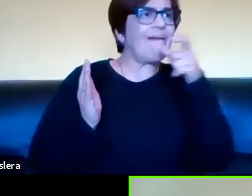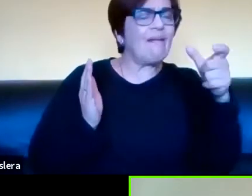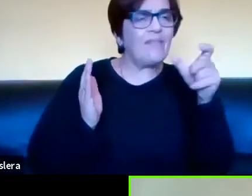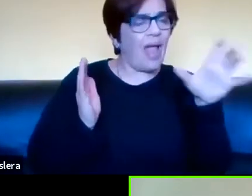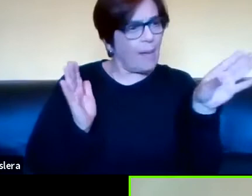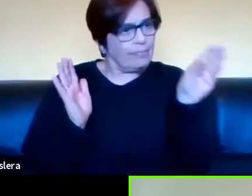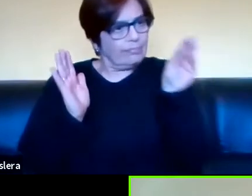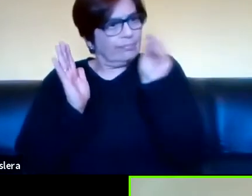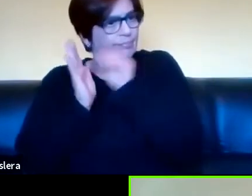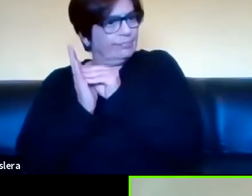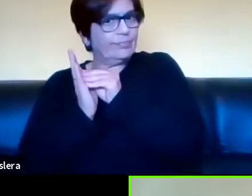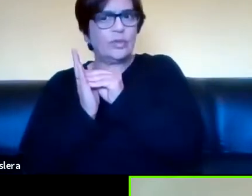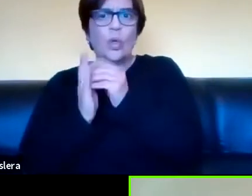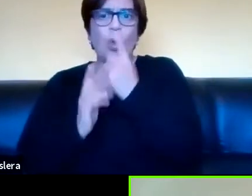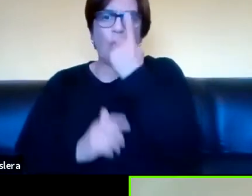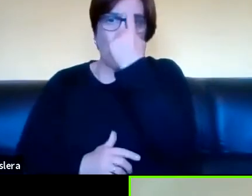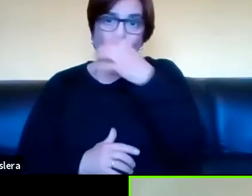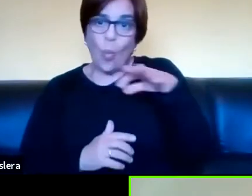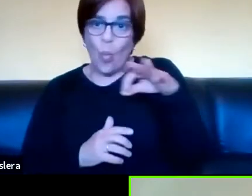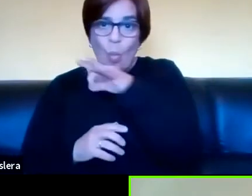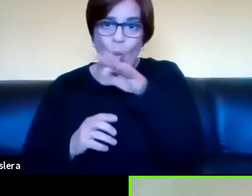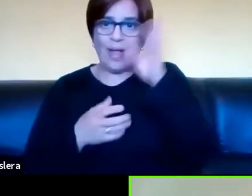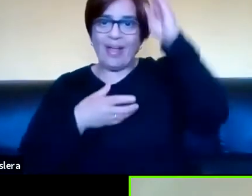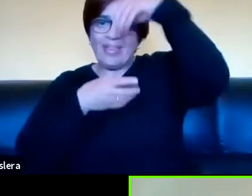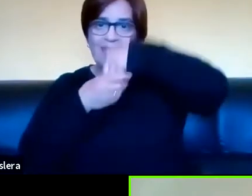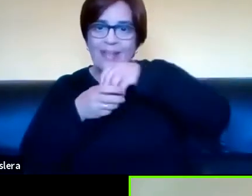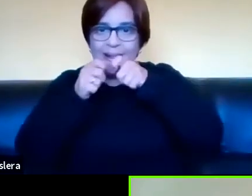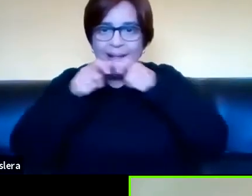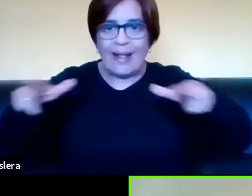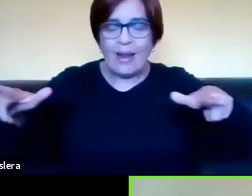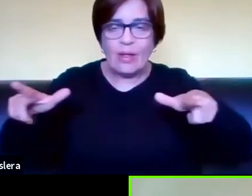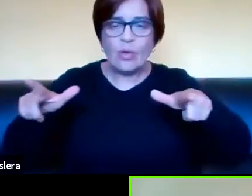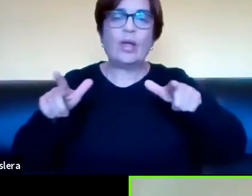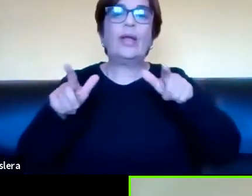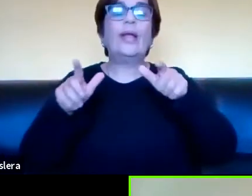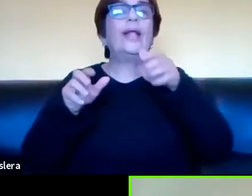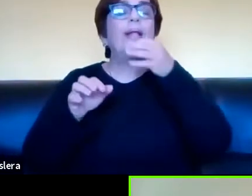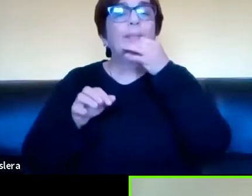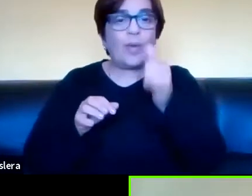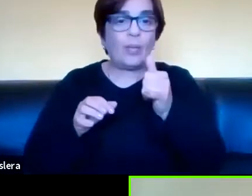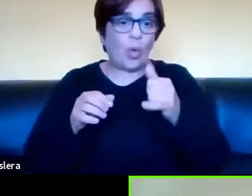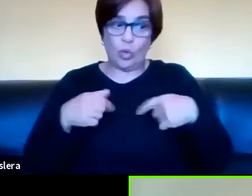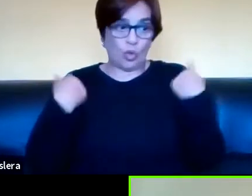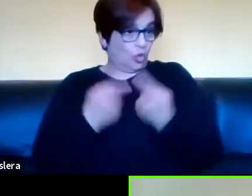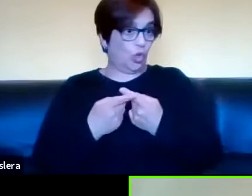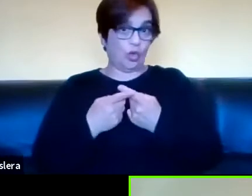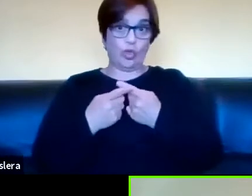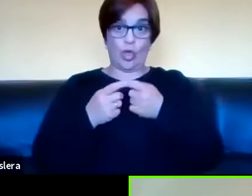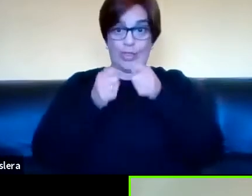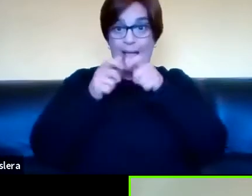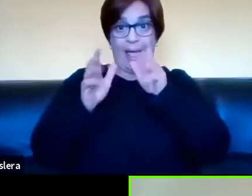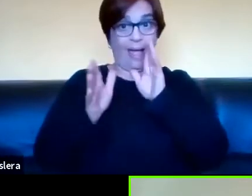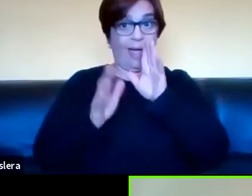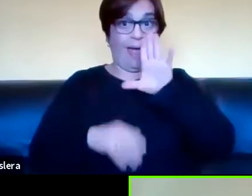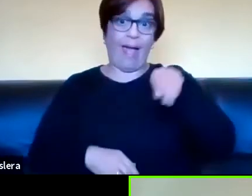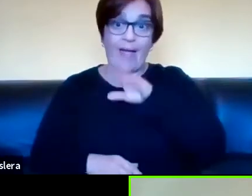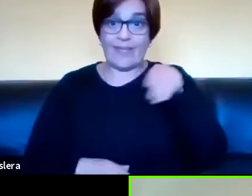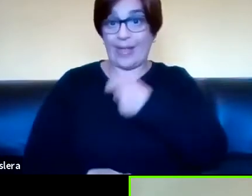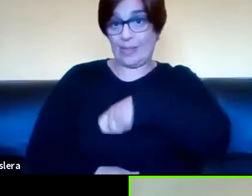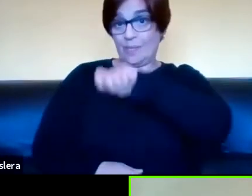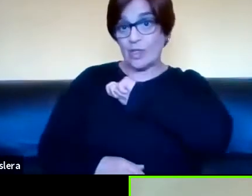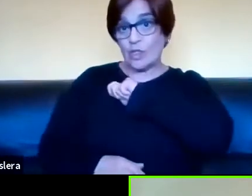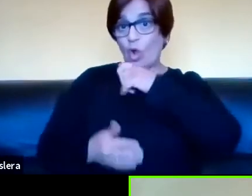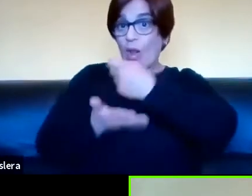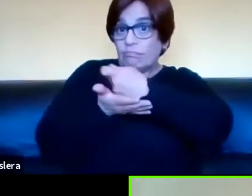la lengua. En el caso de las lenguas orales, perdón, en el caso de nuestra, del español, el sistema de escritura que tenemos,